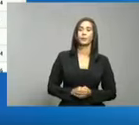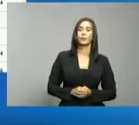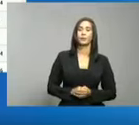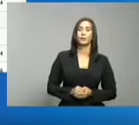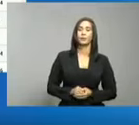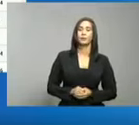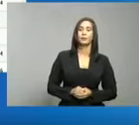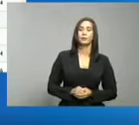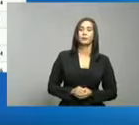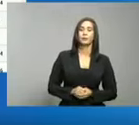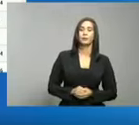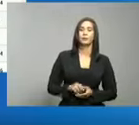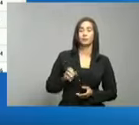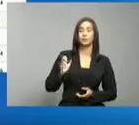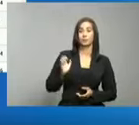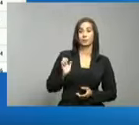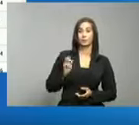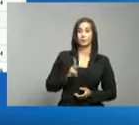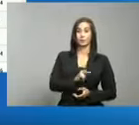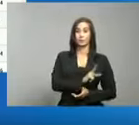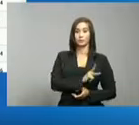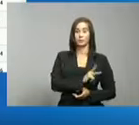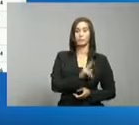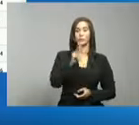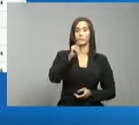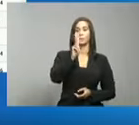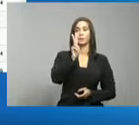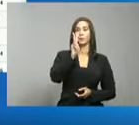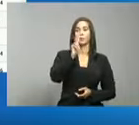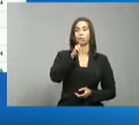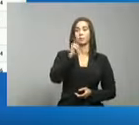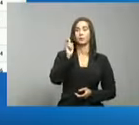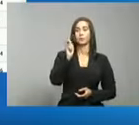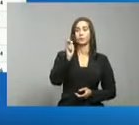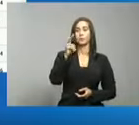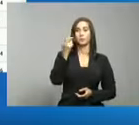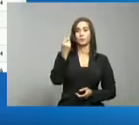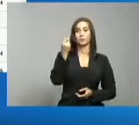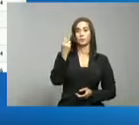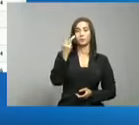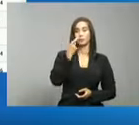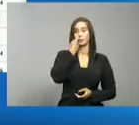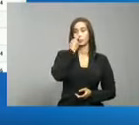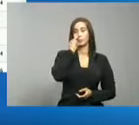Elías Piña, 212 pruebas realizadas,